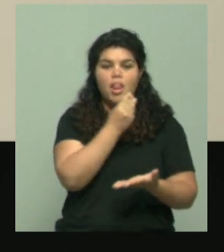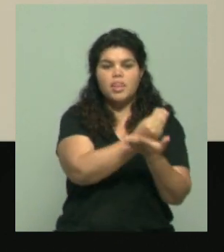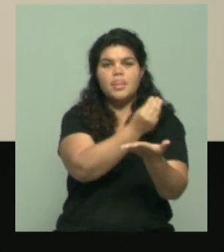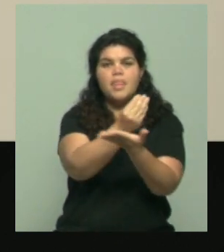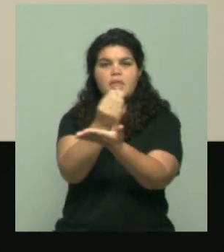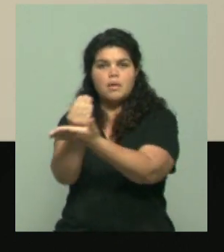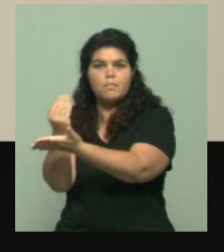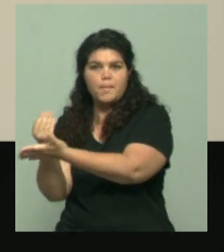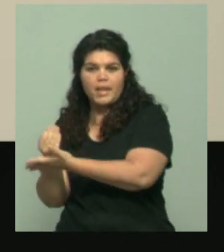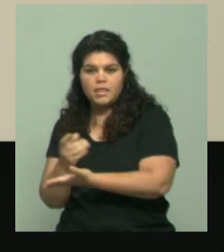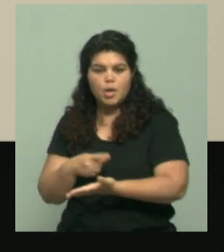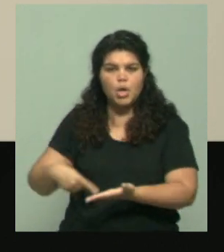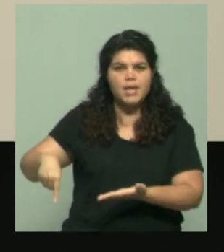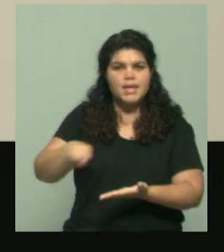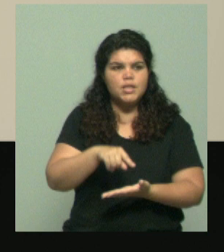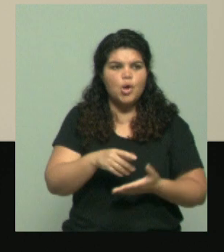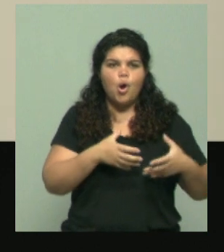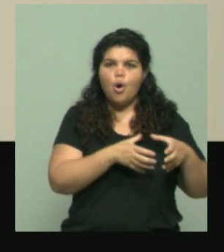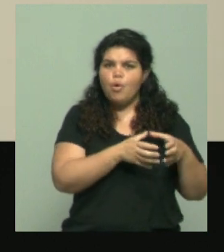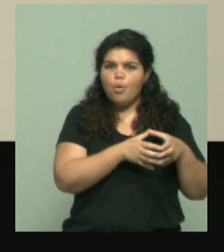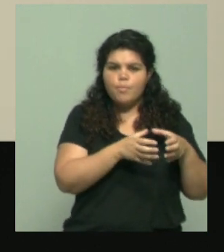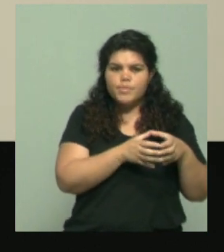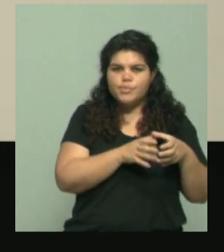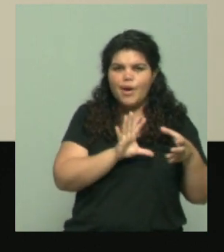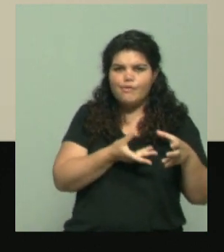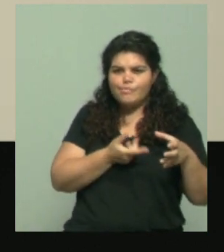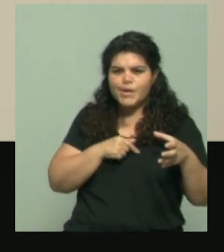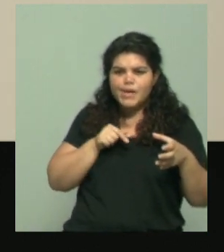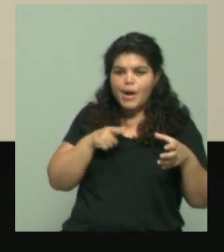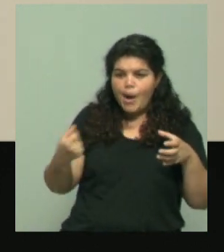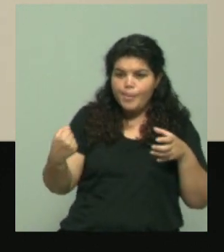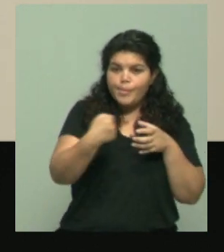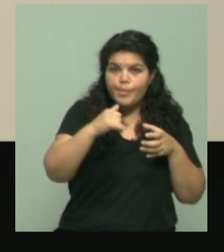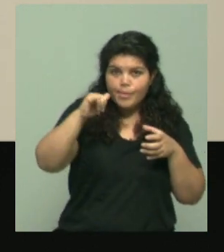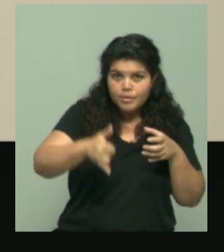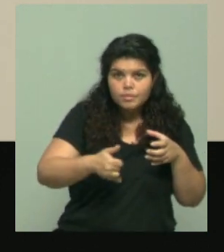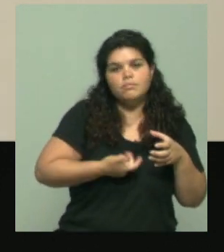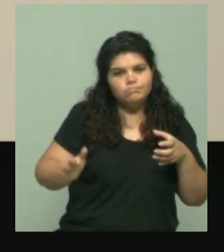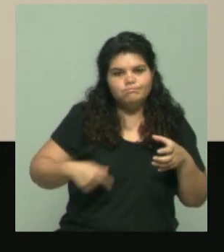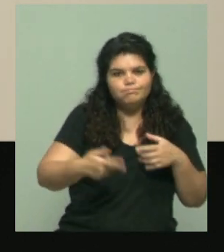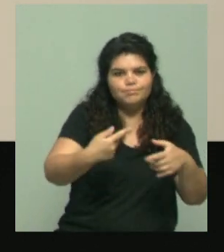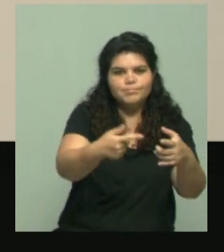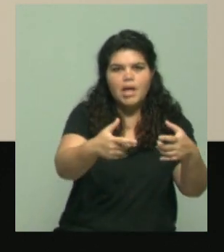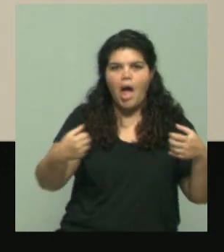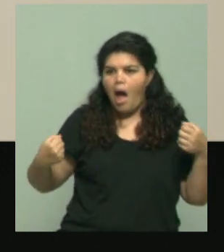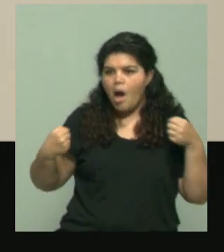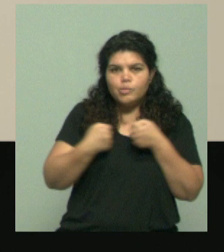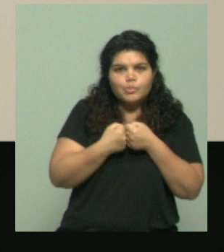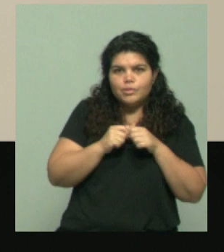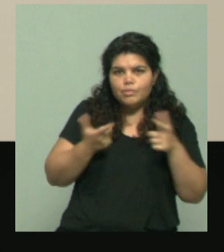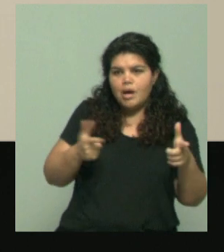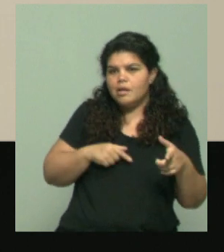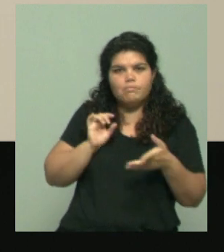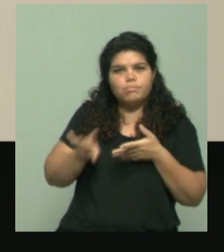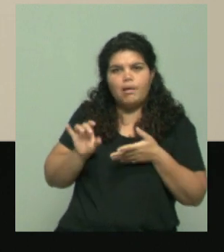carrera, más las personas que con criterios se coinciden que en materia política pueden desempeñar roles